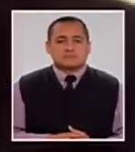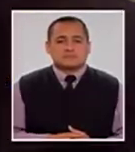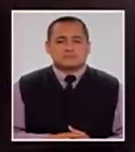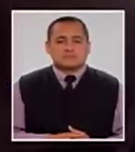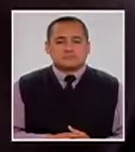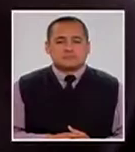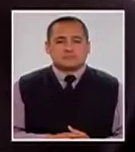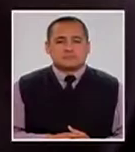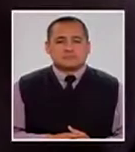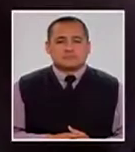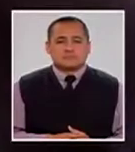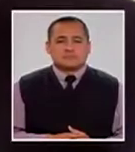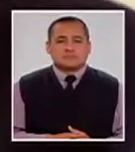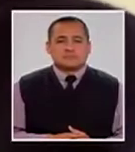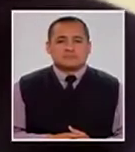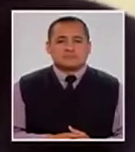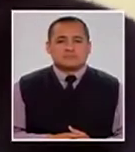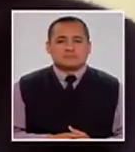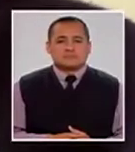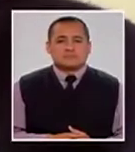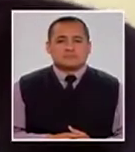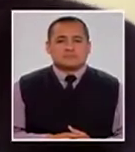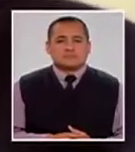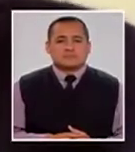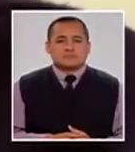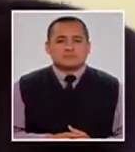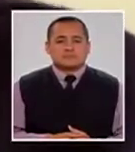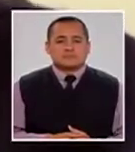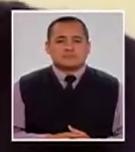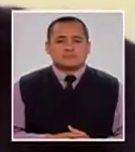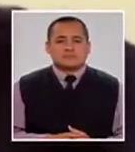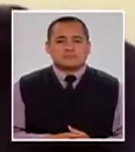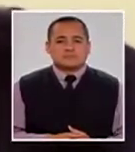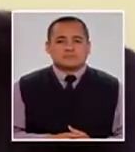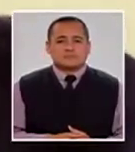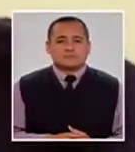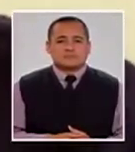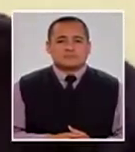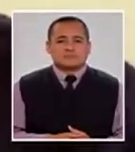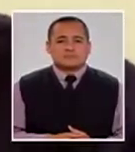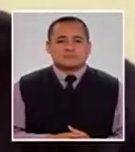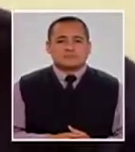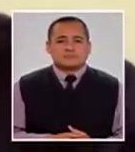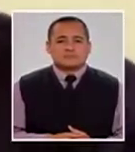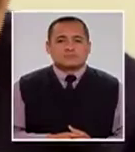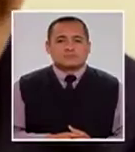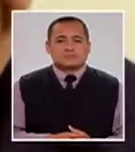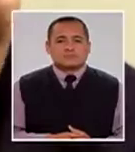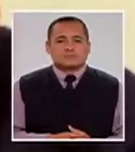Somos dos hombres con un mismo destino